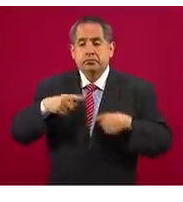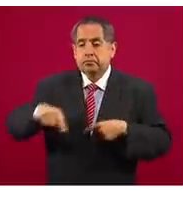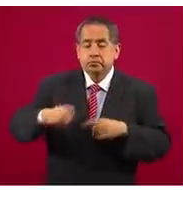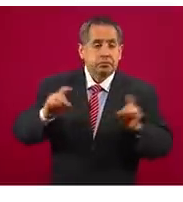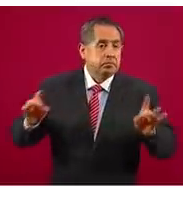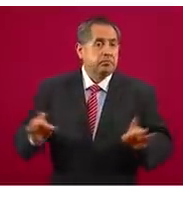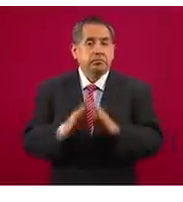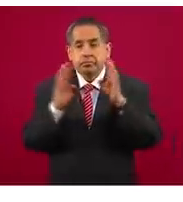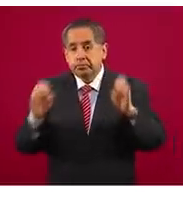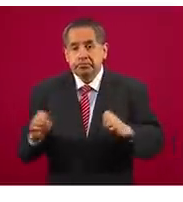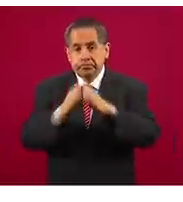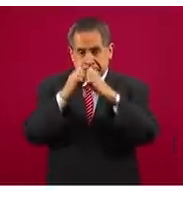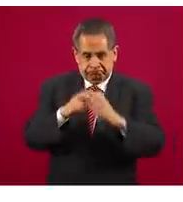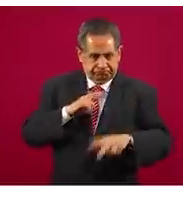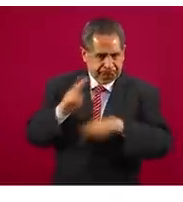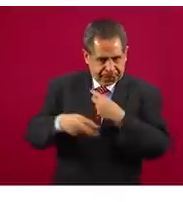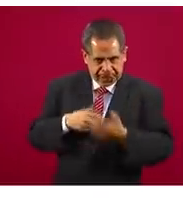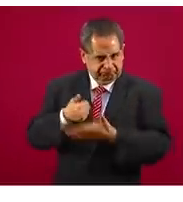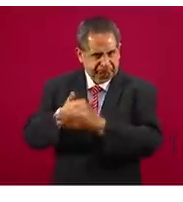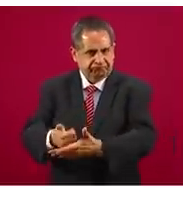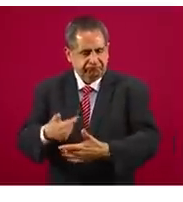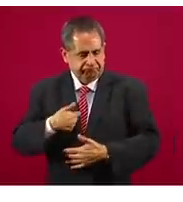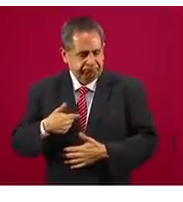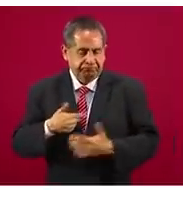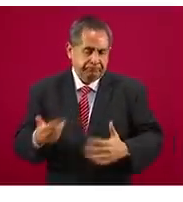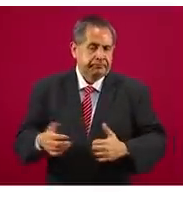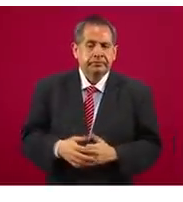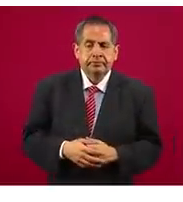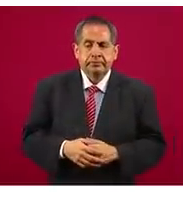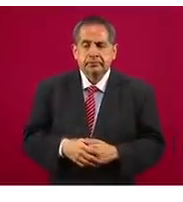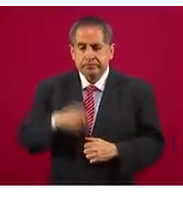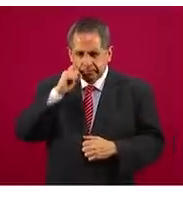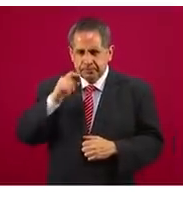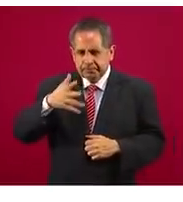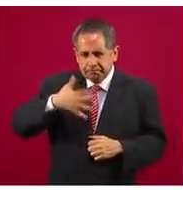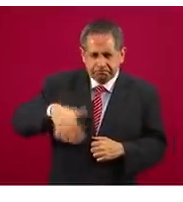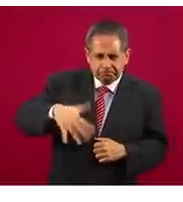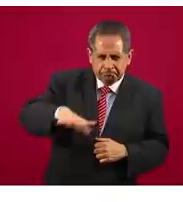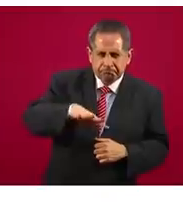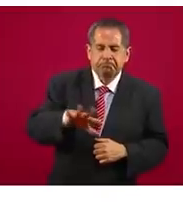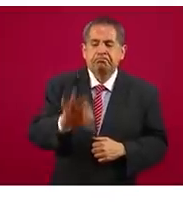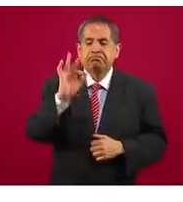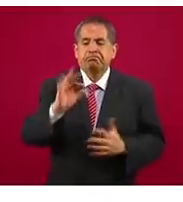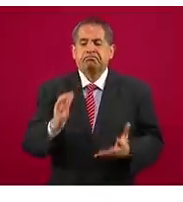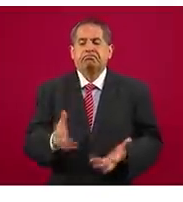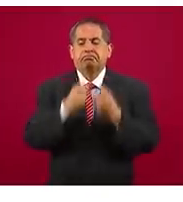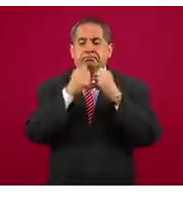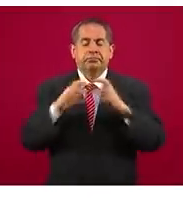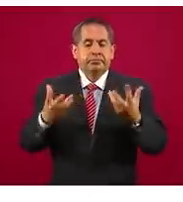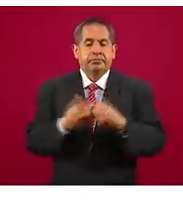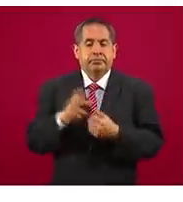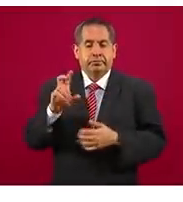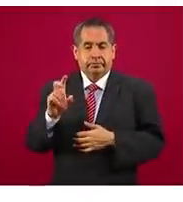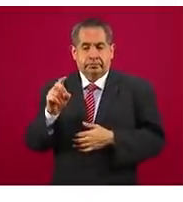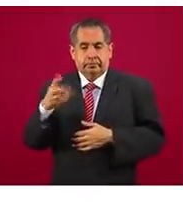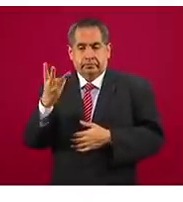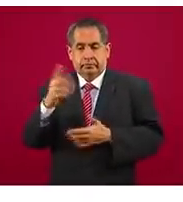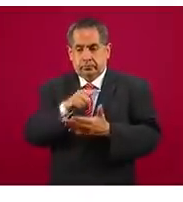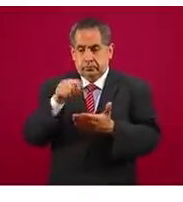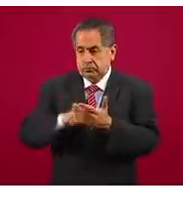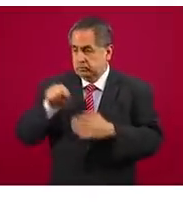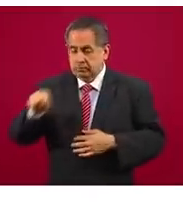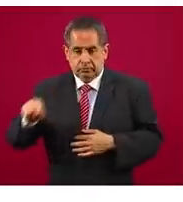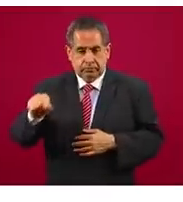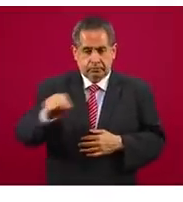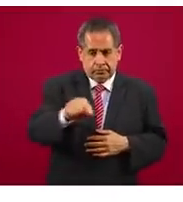casos y zonas de desastres. La que sigue, por favor. En las operaciones de búsqueda y rescate, que tenemos nosotros 33 estaciones navales